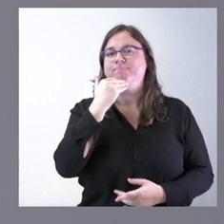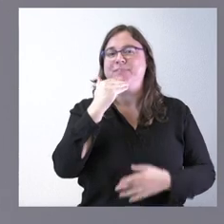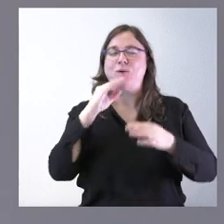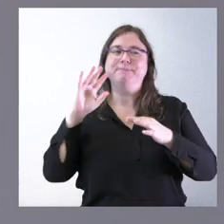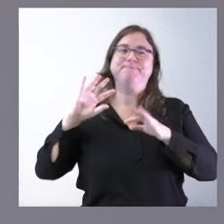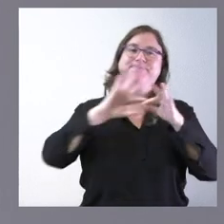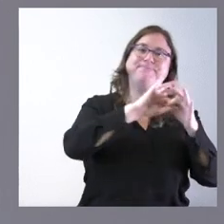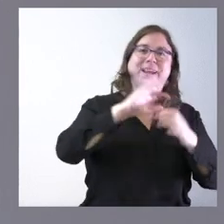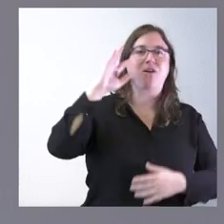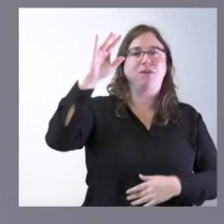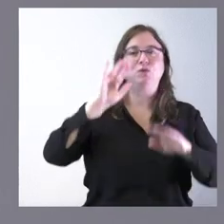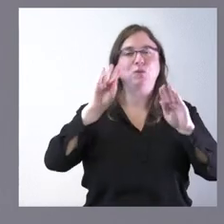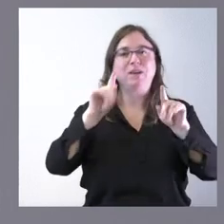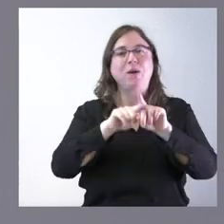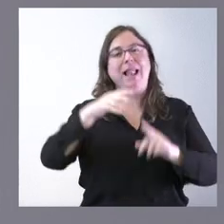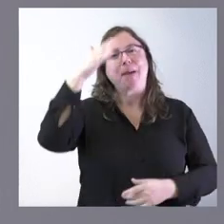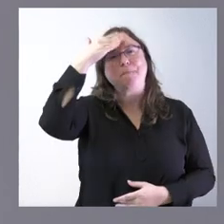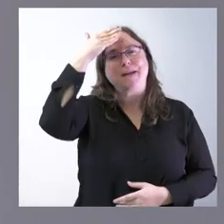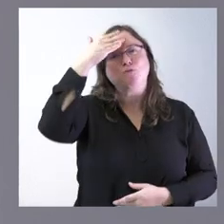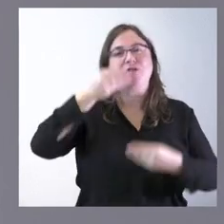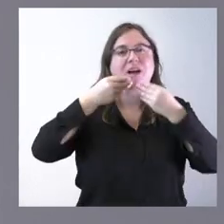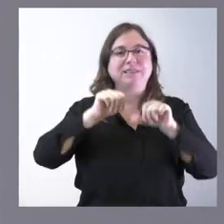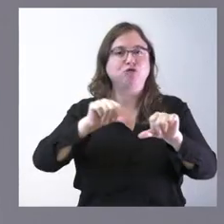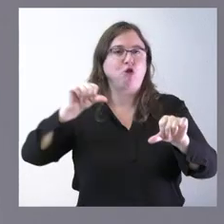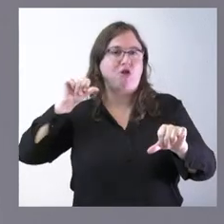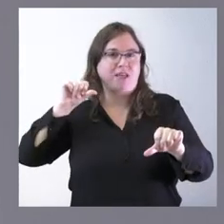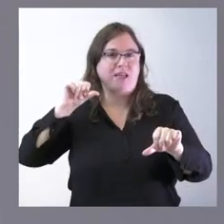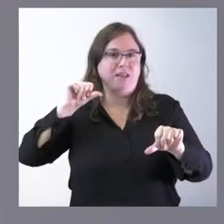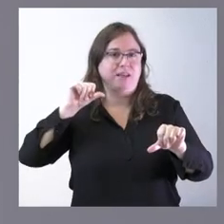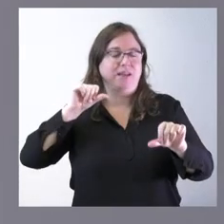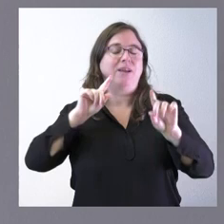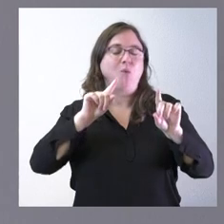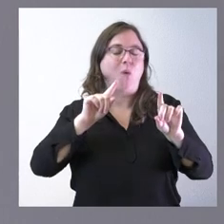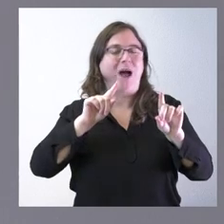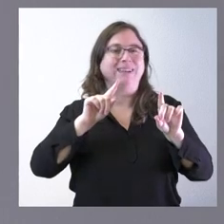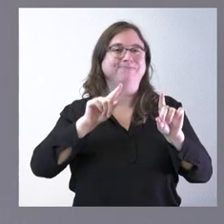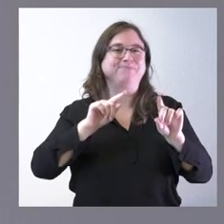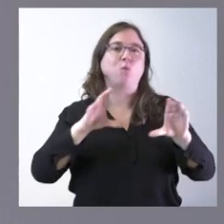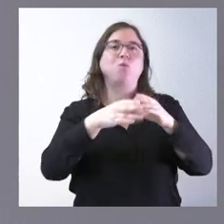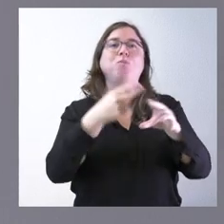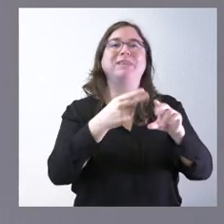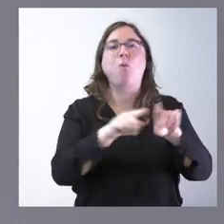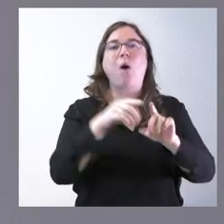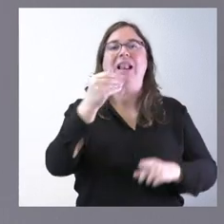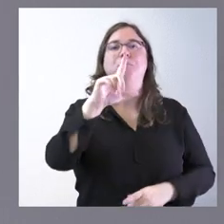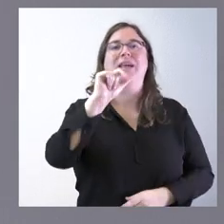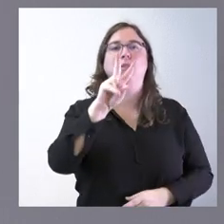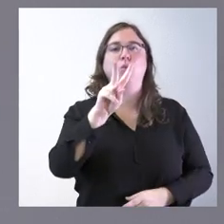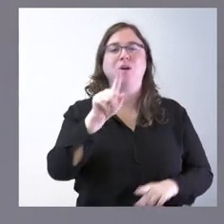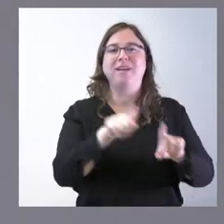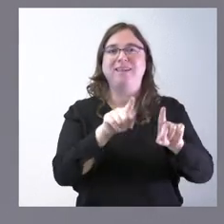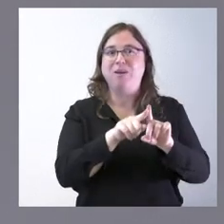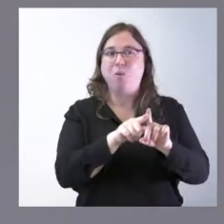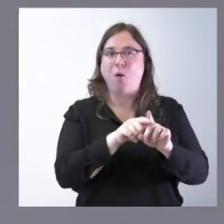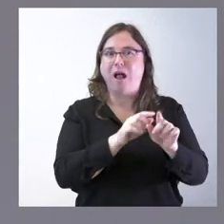filosofía que tiene de memoria histórica un partido como Bildu que ha sido reconocido como el inspirador